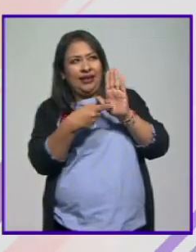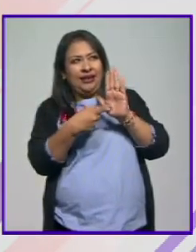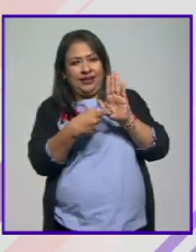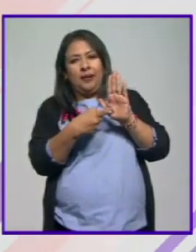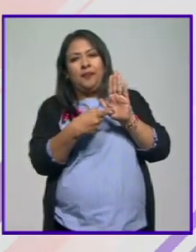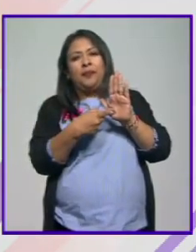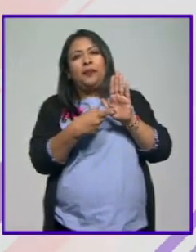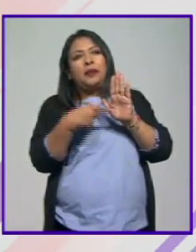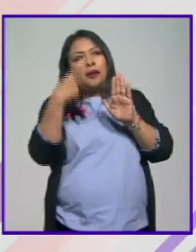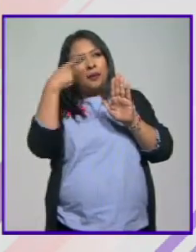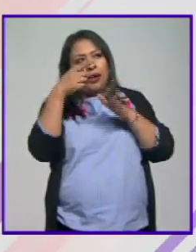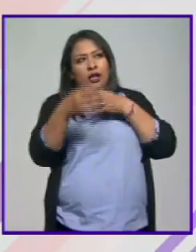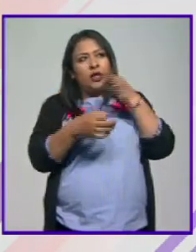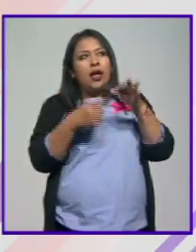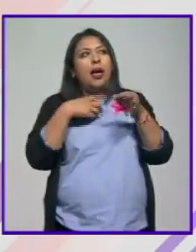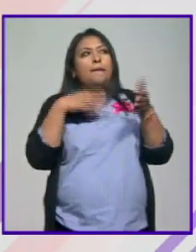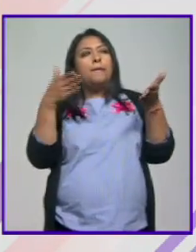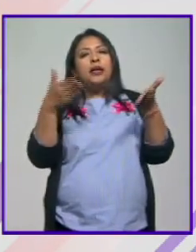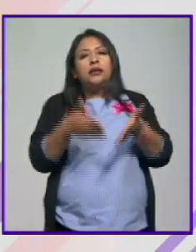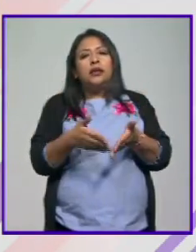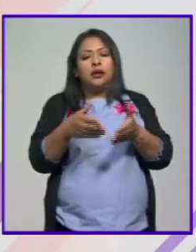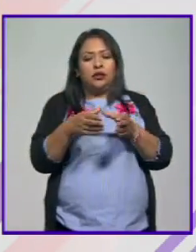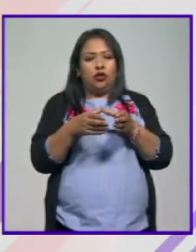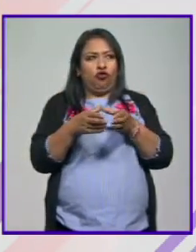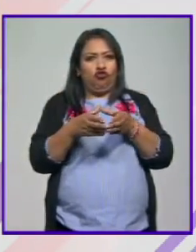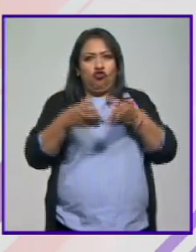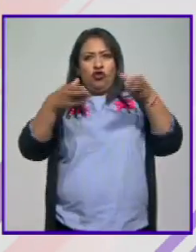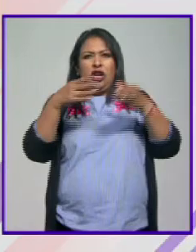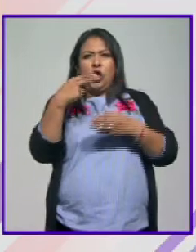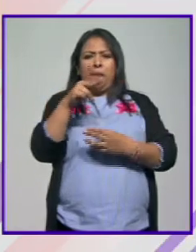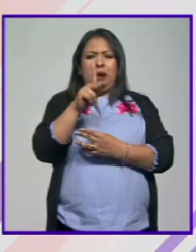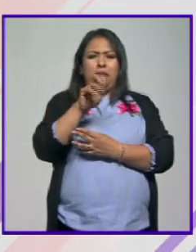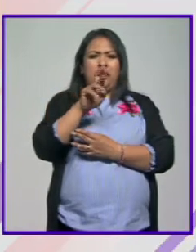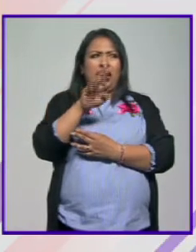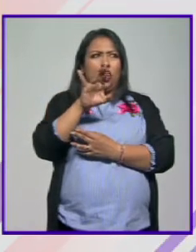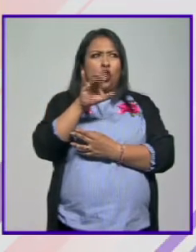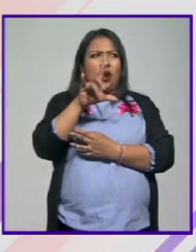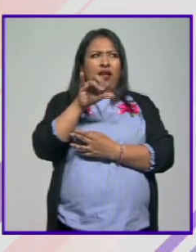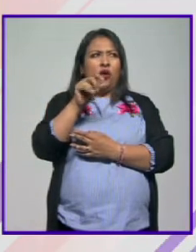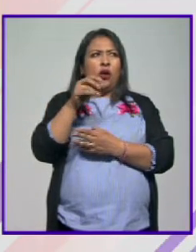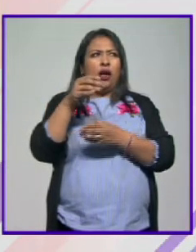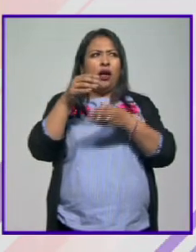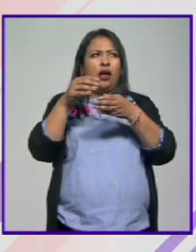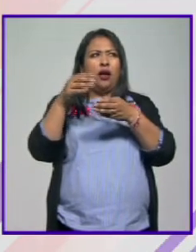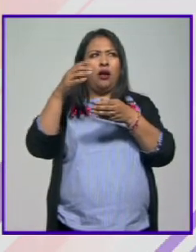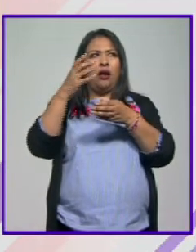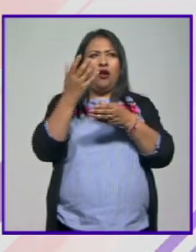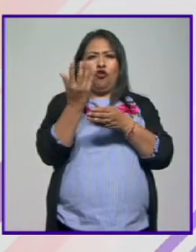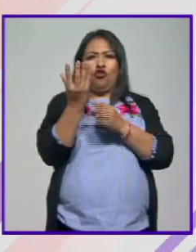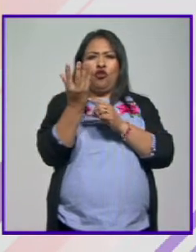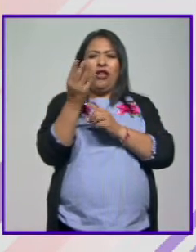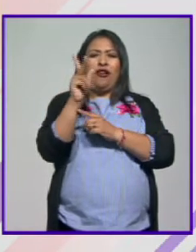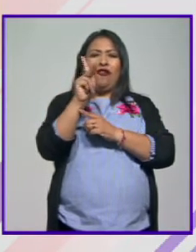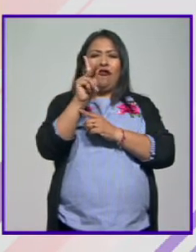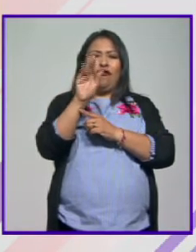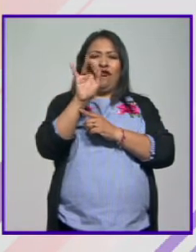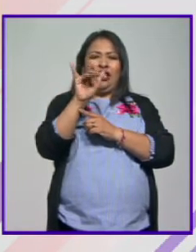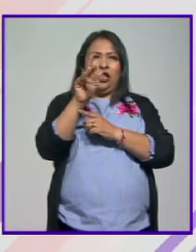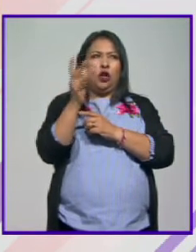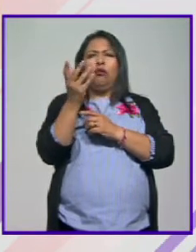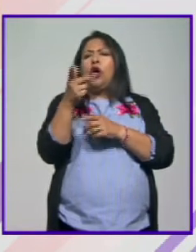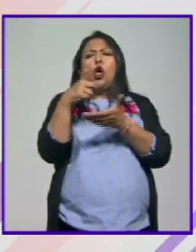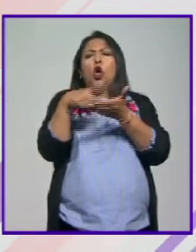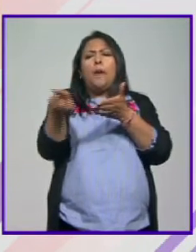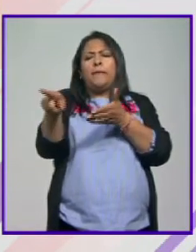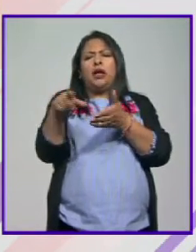este noticiero bueno pues tiene aquí una presentación de una percoladora que es esto en donde colocamos aquí el café este es un filtro de papel del que